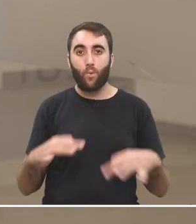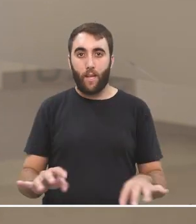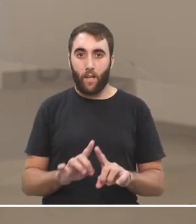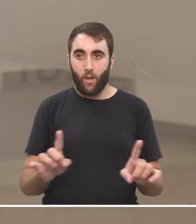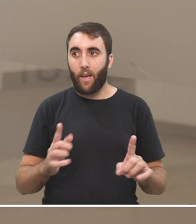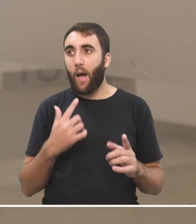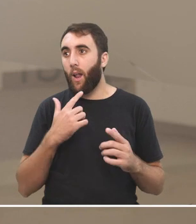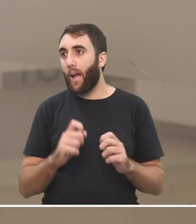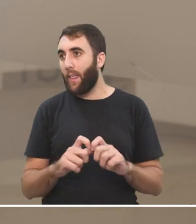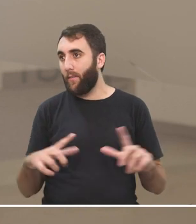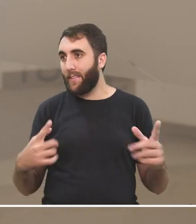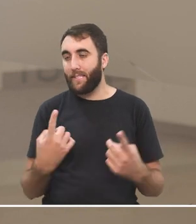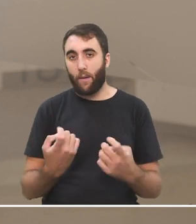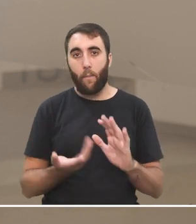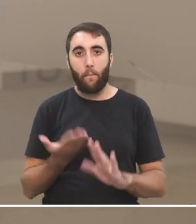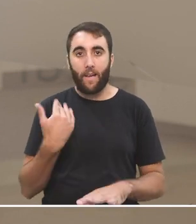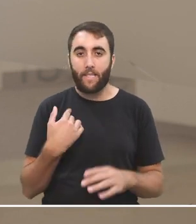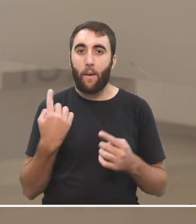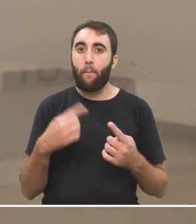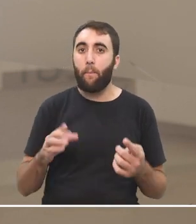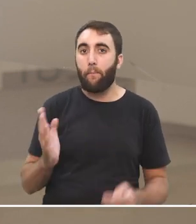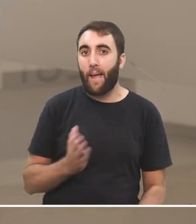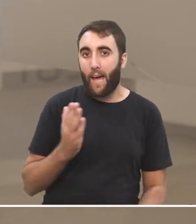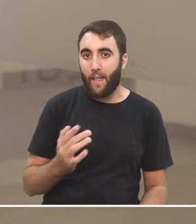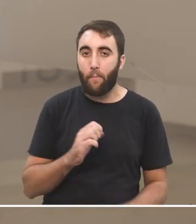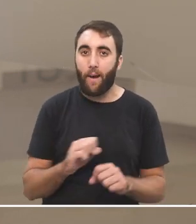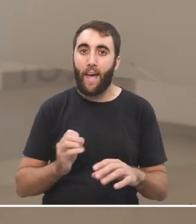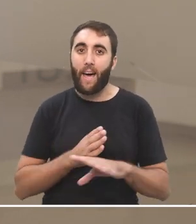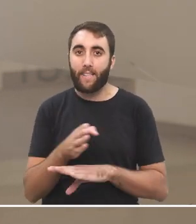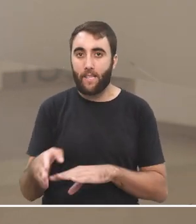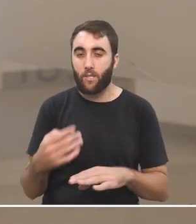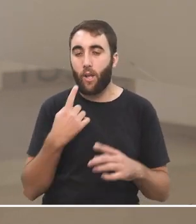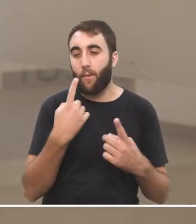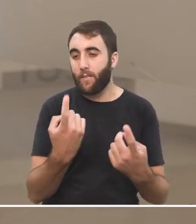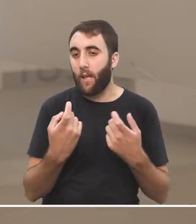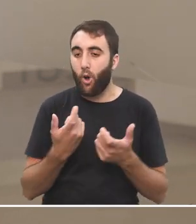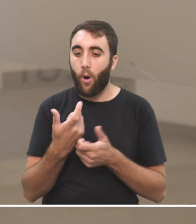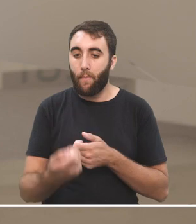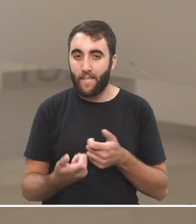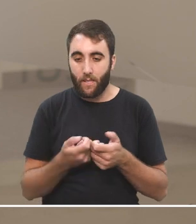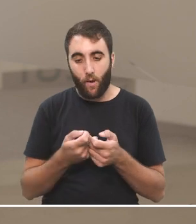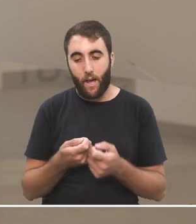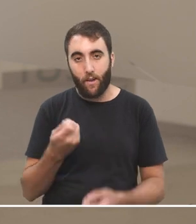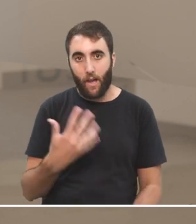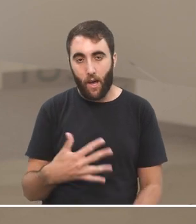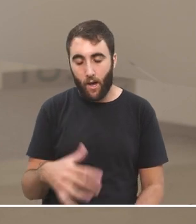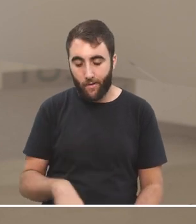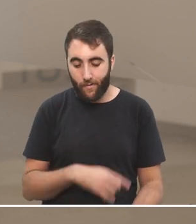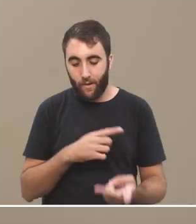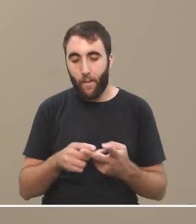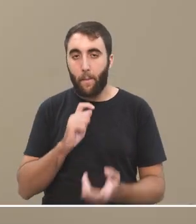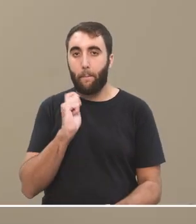cada vez necesitemos más mercaderías para tener acceso a estas cosas. Tenemos que comprar un celular que no es barato, tenemos que